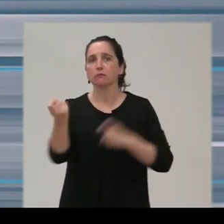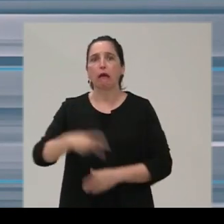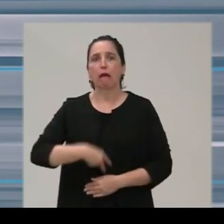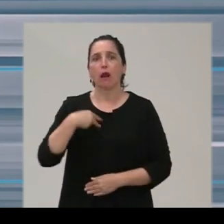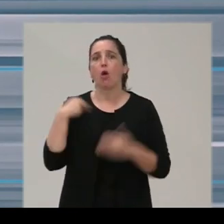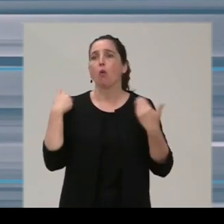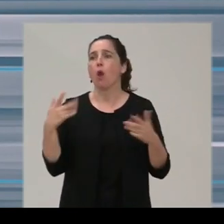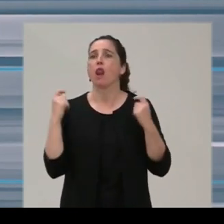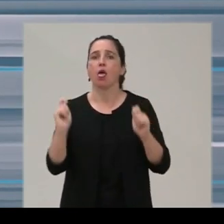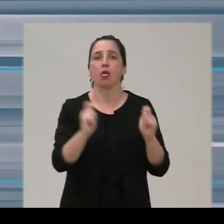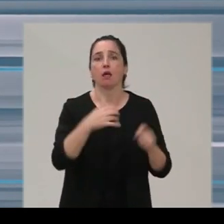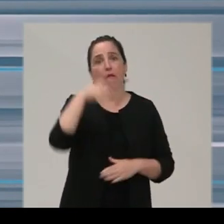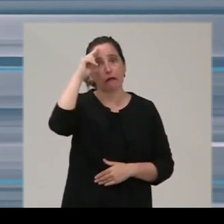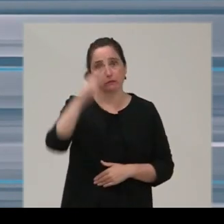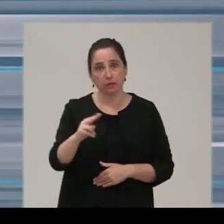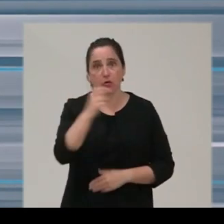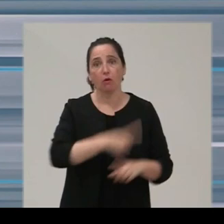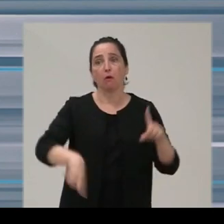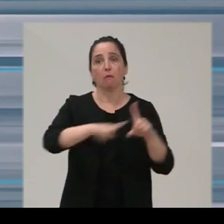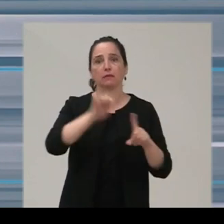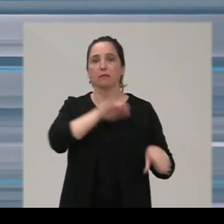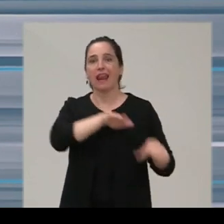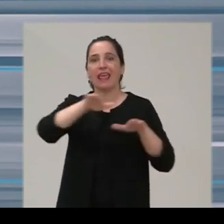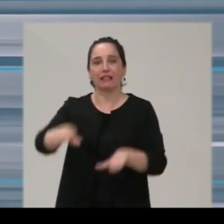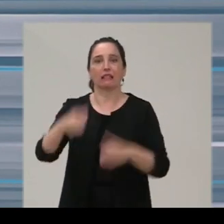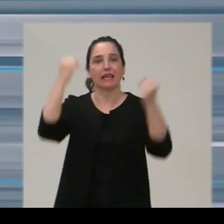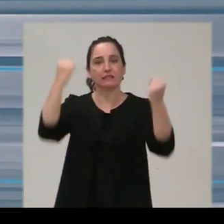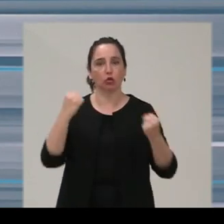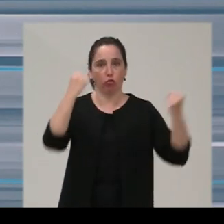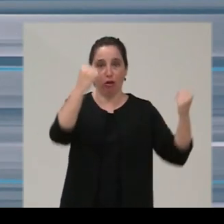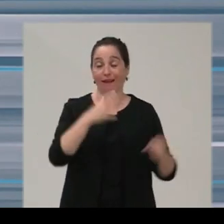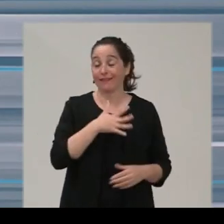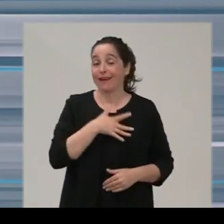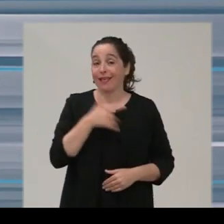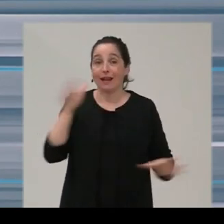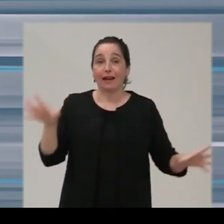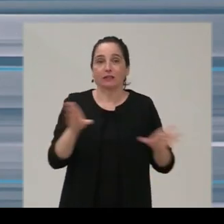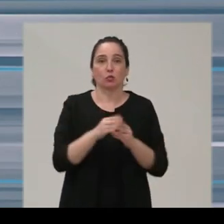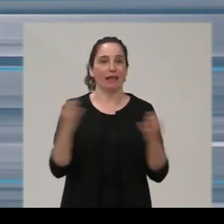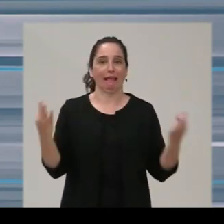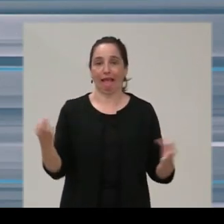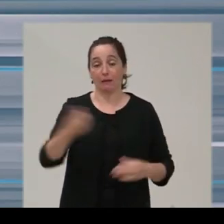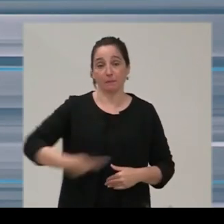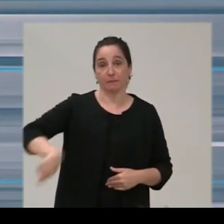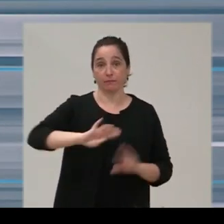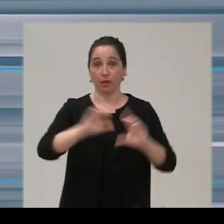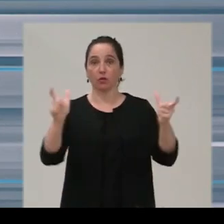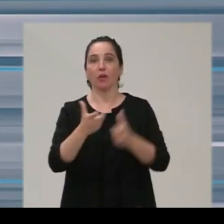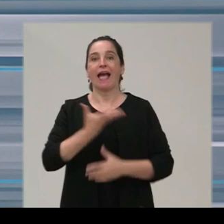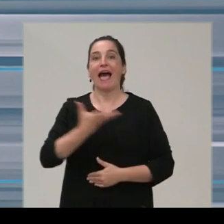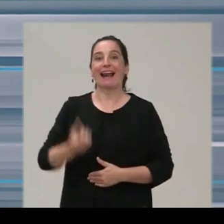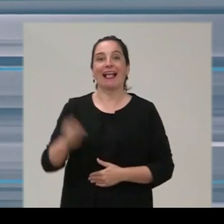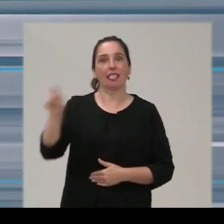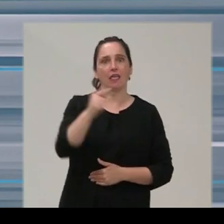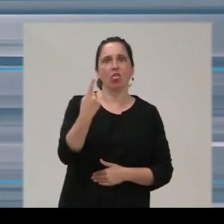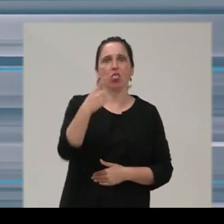general, con respeto y lealtad institucional. Lo que significa que nos vamos a reunir con los alcaldes de los